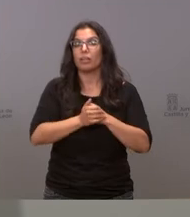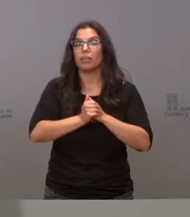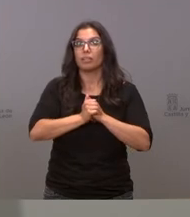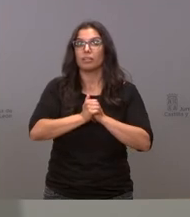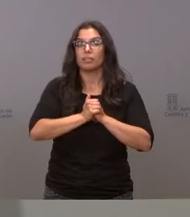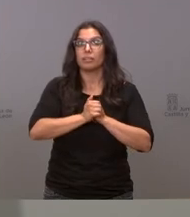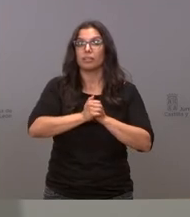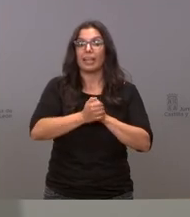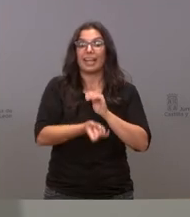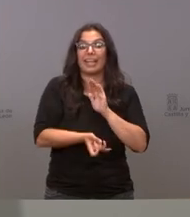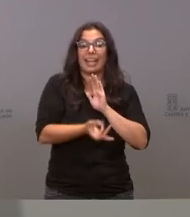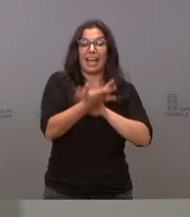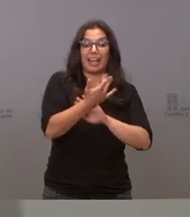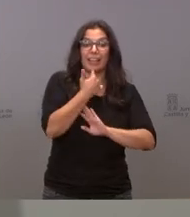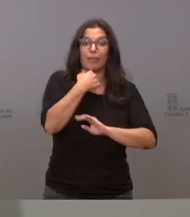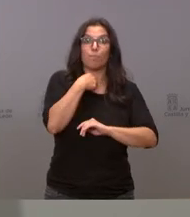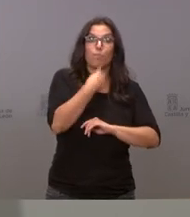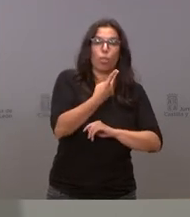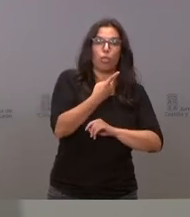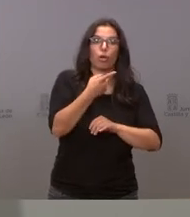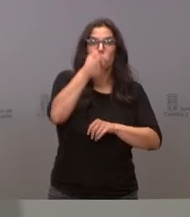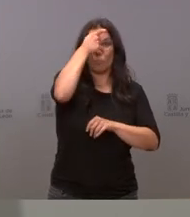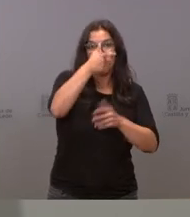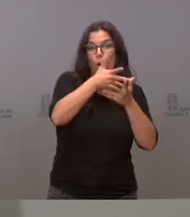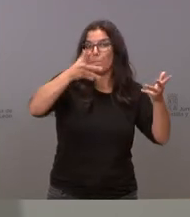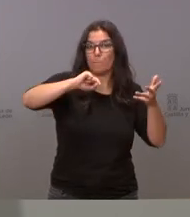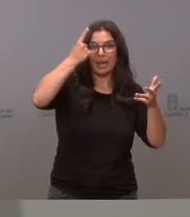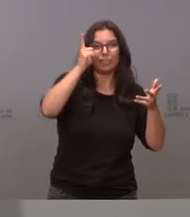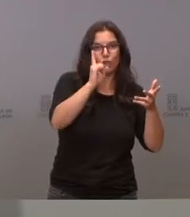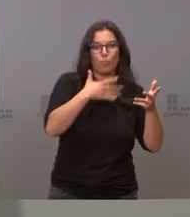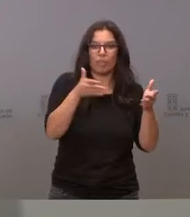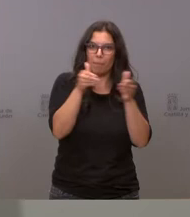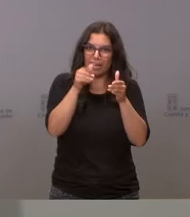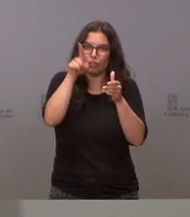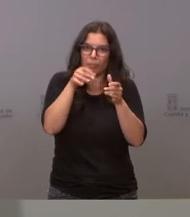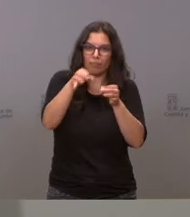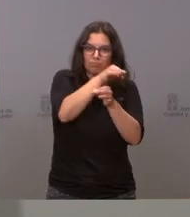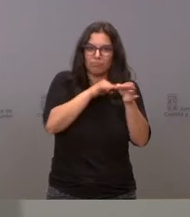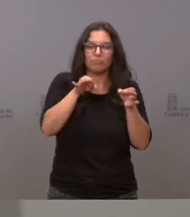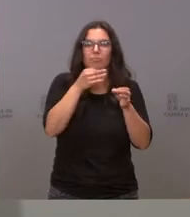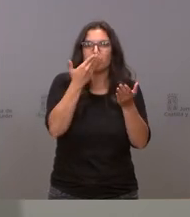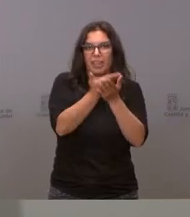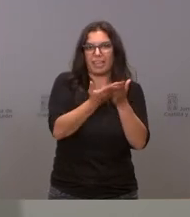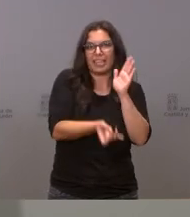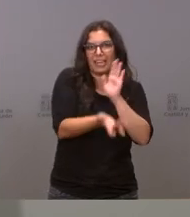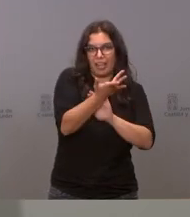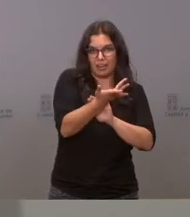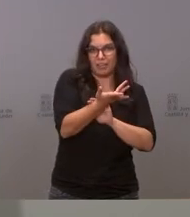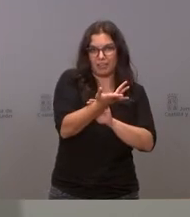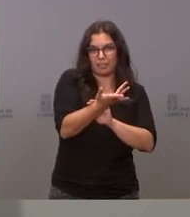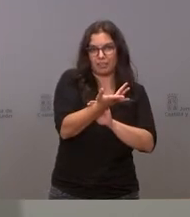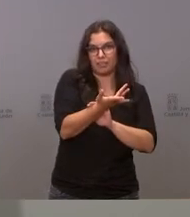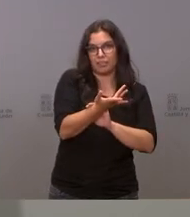puede partir no del municipio más grande sino de los municipios colindantes lo que nos da una